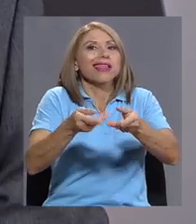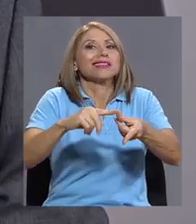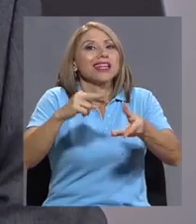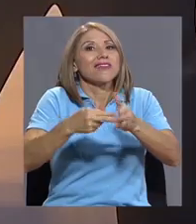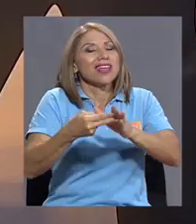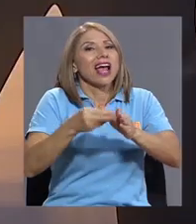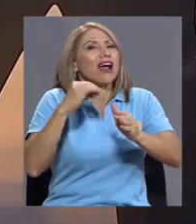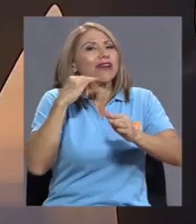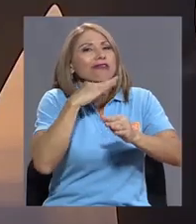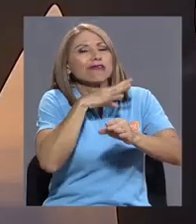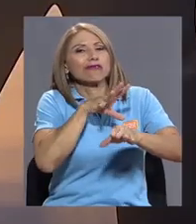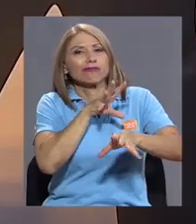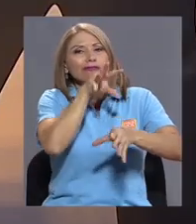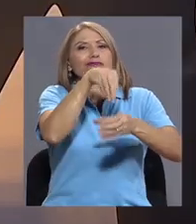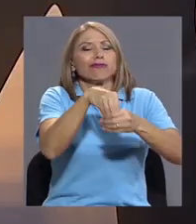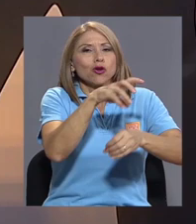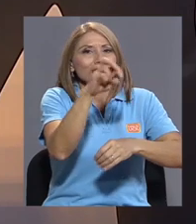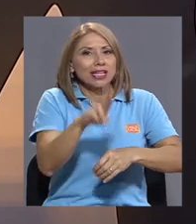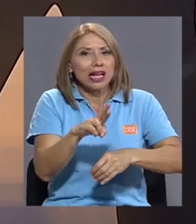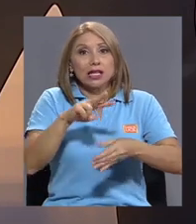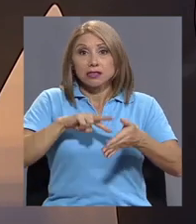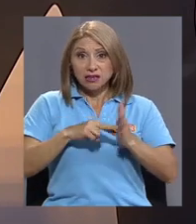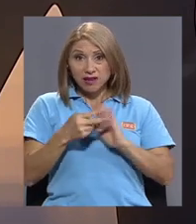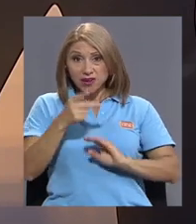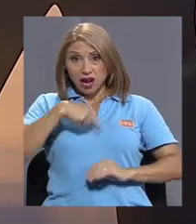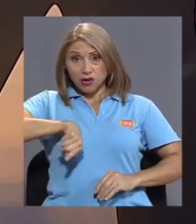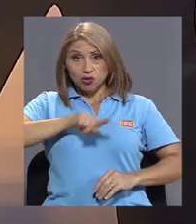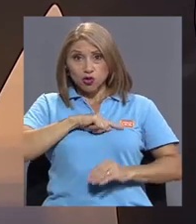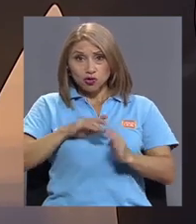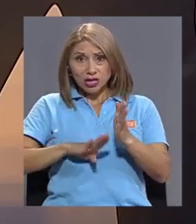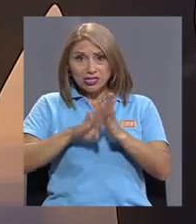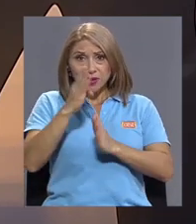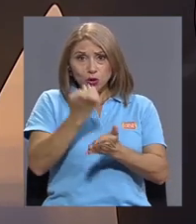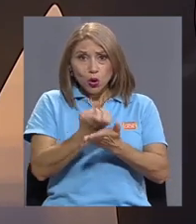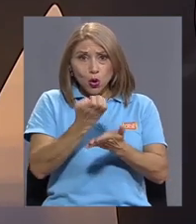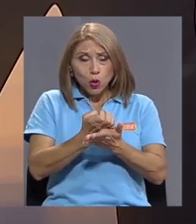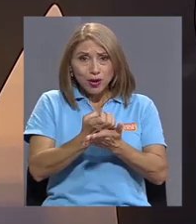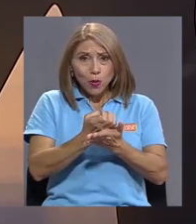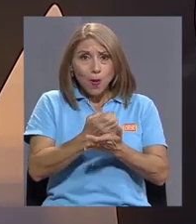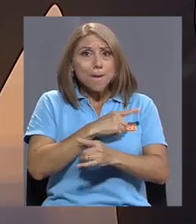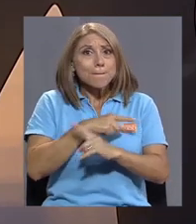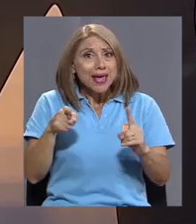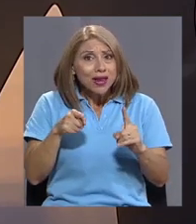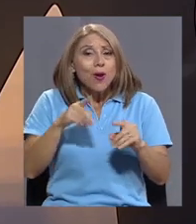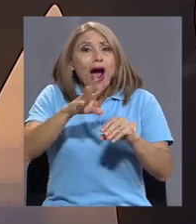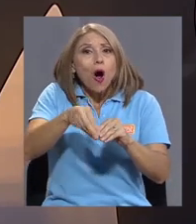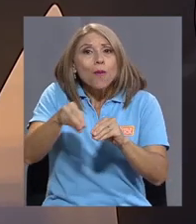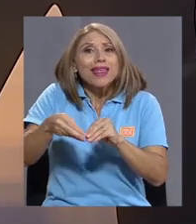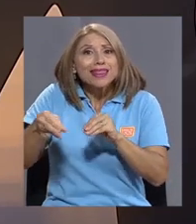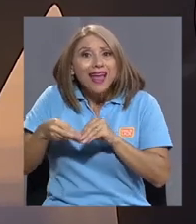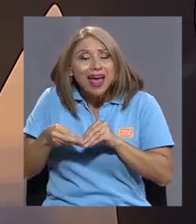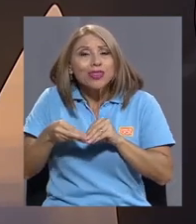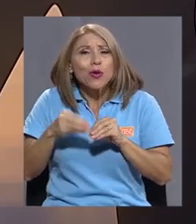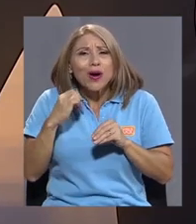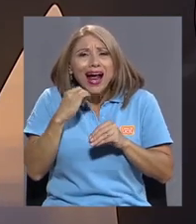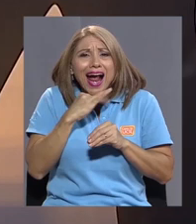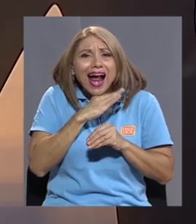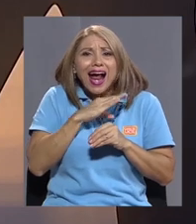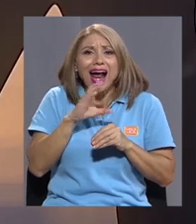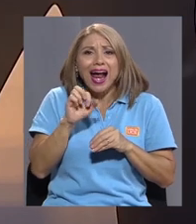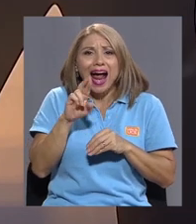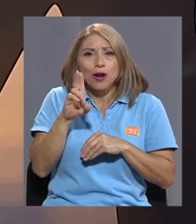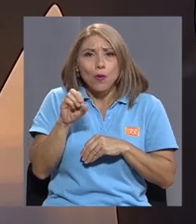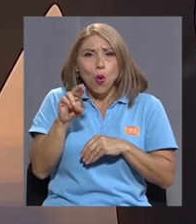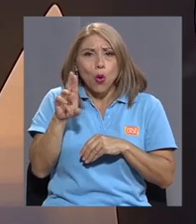inventarios. quiere decir que todas las acciones de crecimiento económico que hagamos están aumentando la carbonización de la economía y no disminuyendo